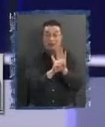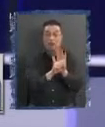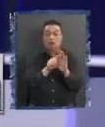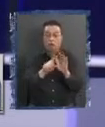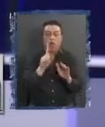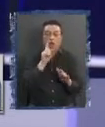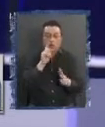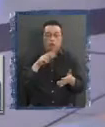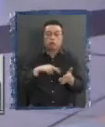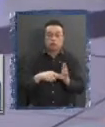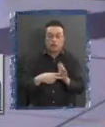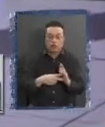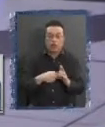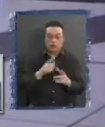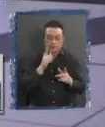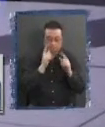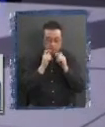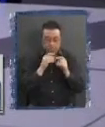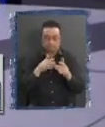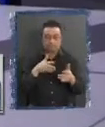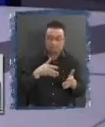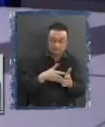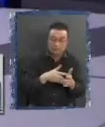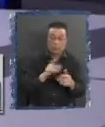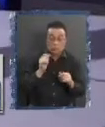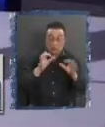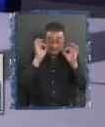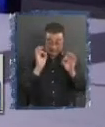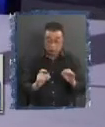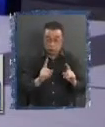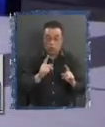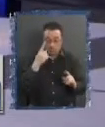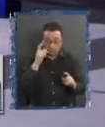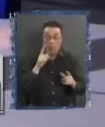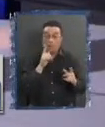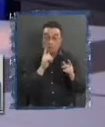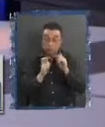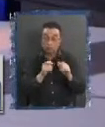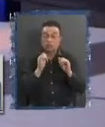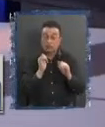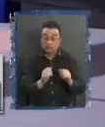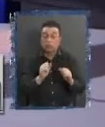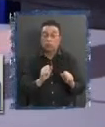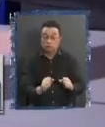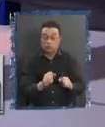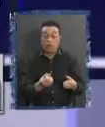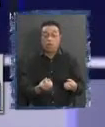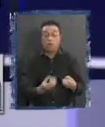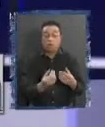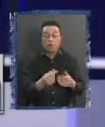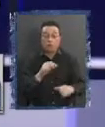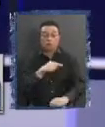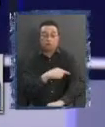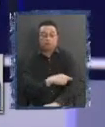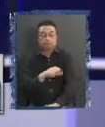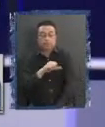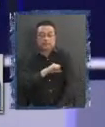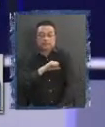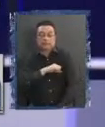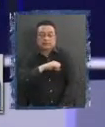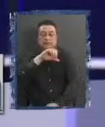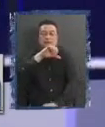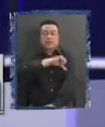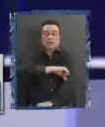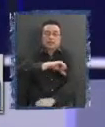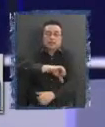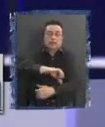que hay un riesgo, no te digo que directamente debía ser así, pero hay un riesgo de que efectivamente se genere un centralismo a nivel regional. Yo en lo